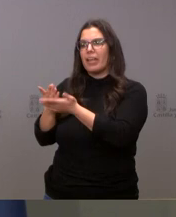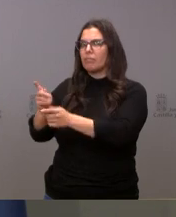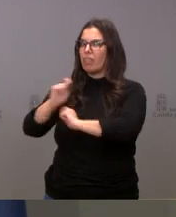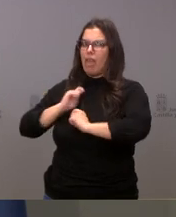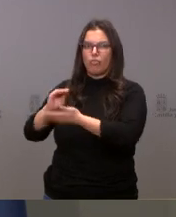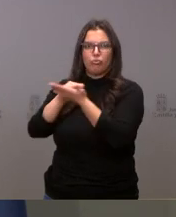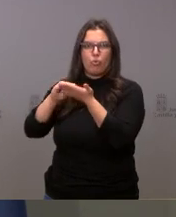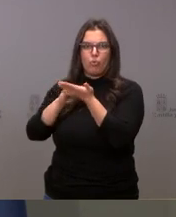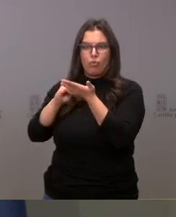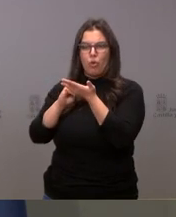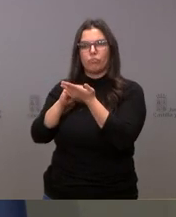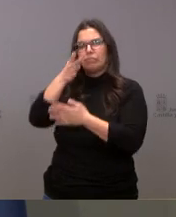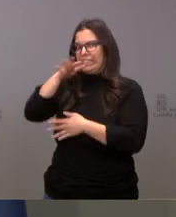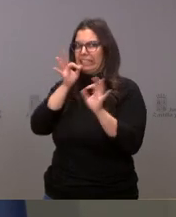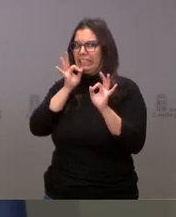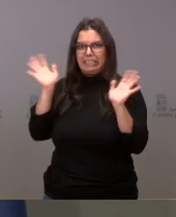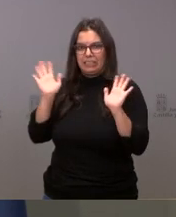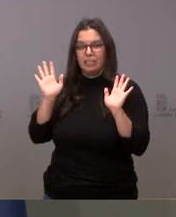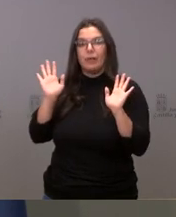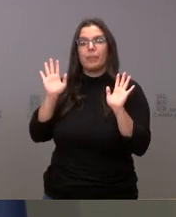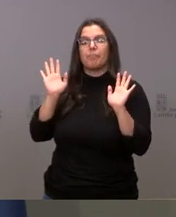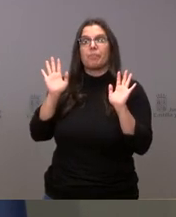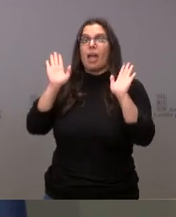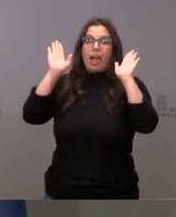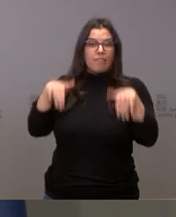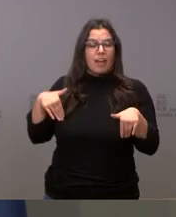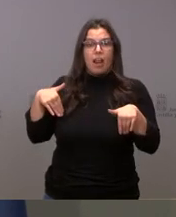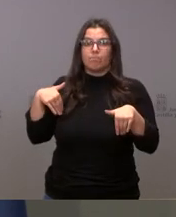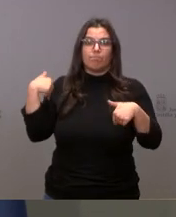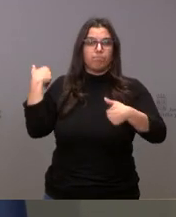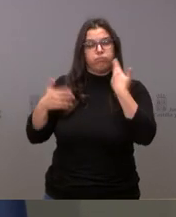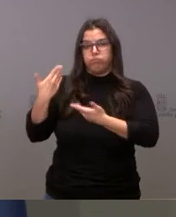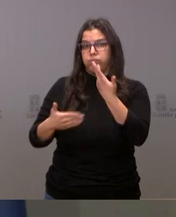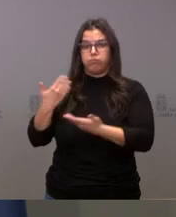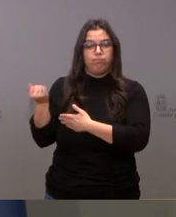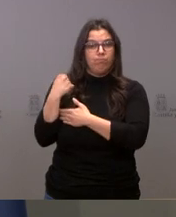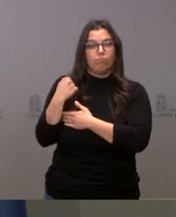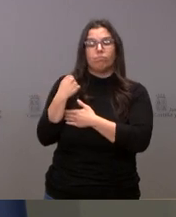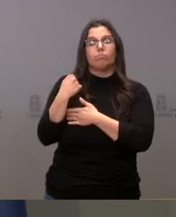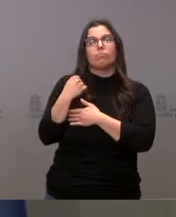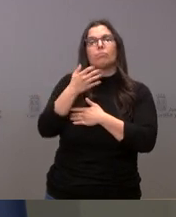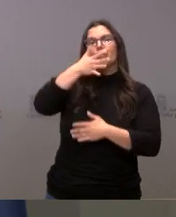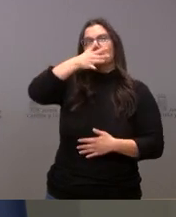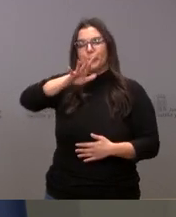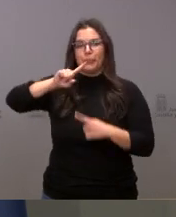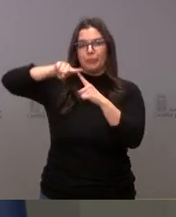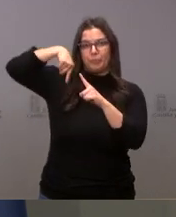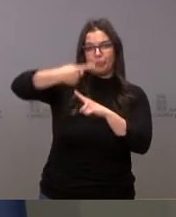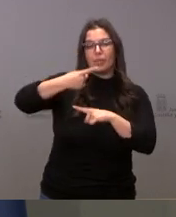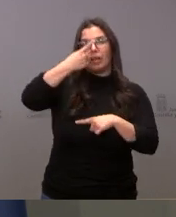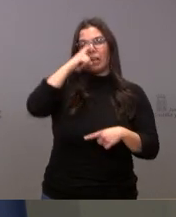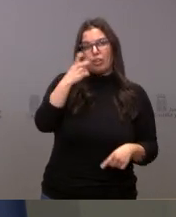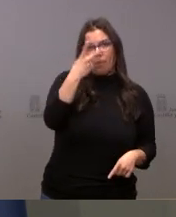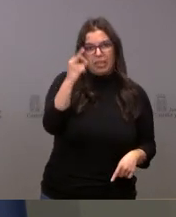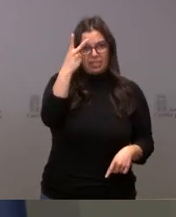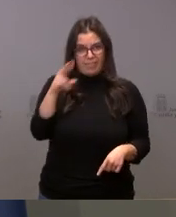previo a la vía judicial. La comunidad tuvo que acudir a la vía judicial, como les digo, ya en el año 20,